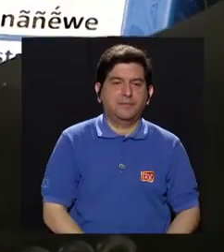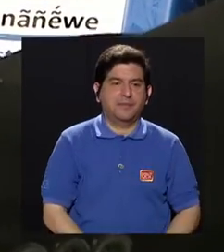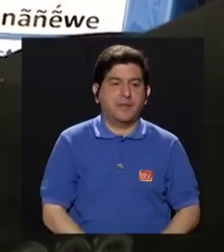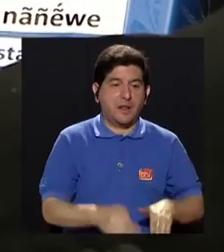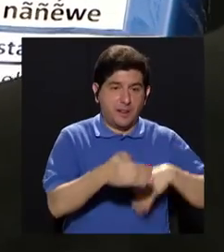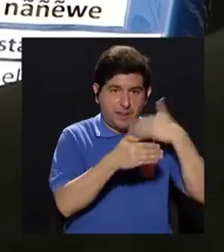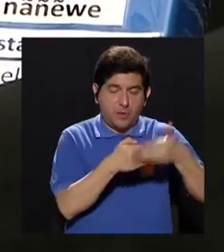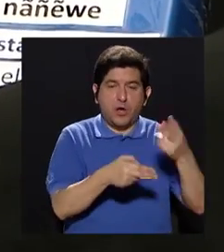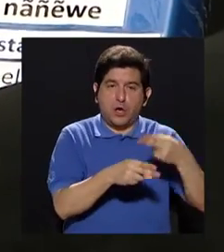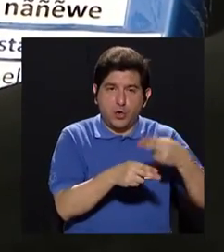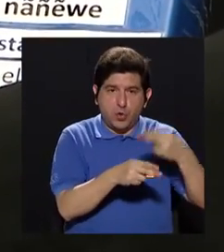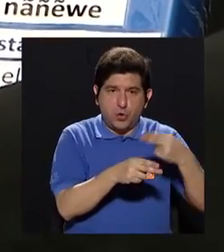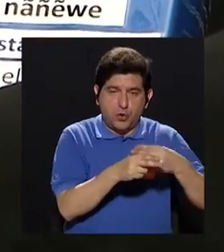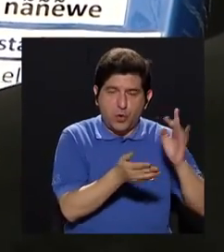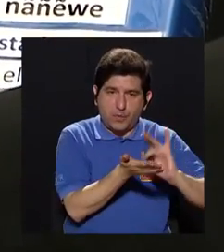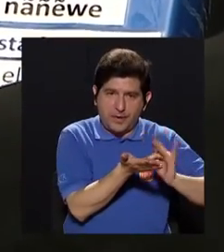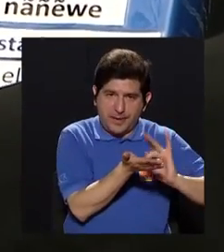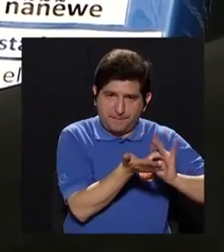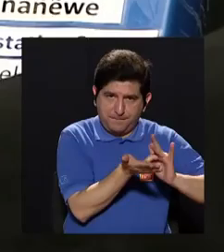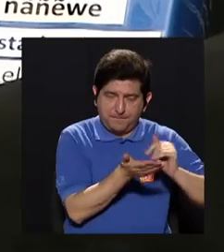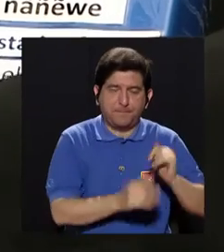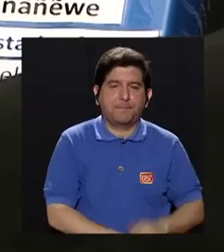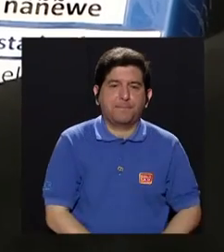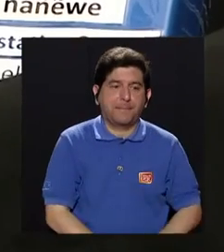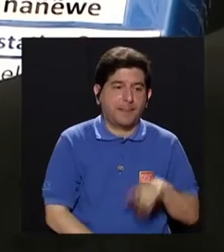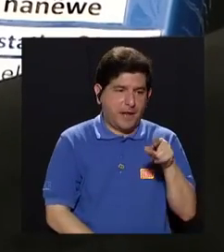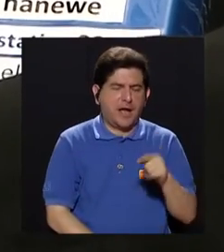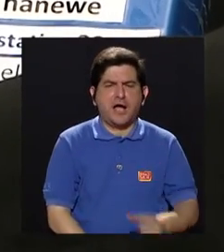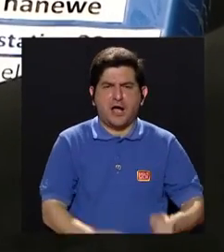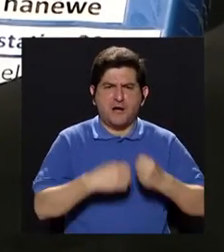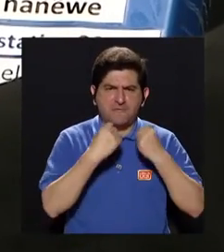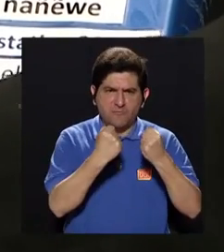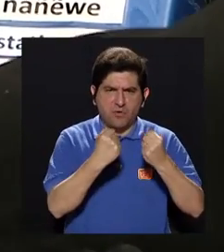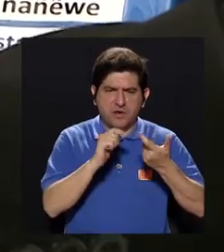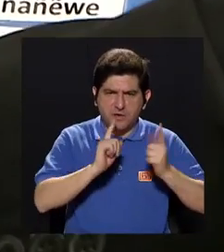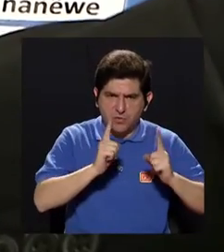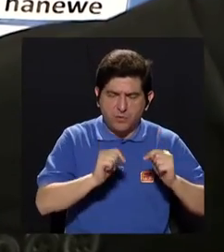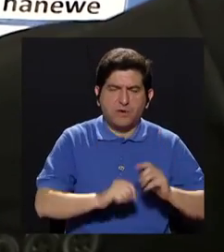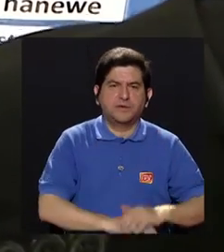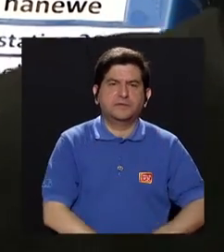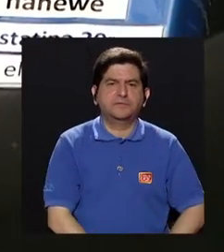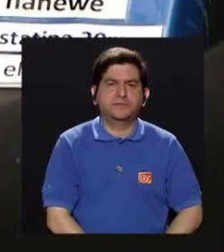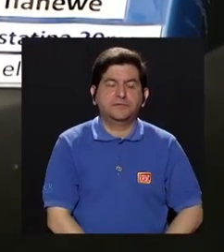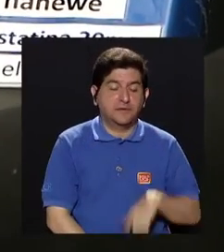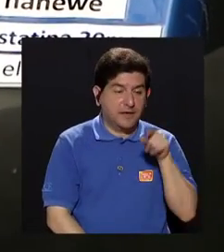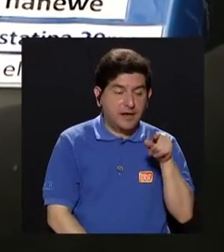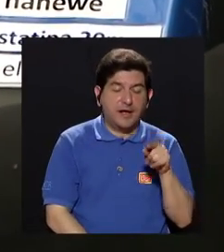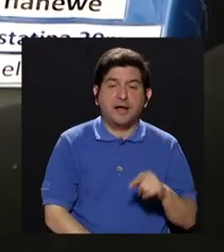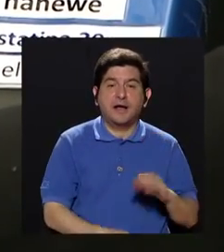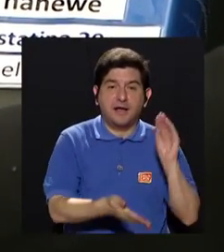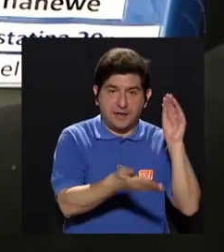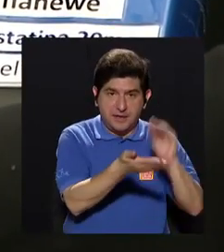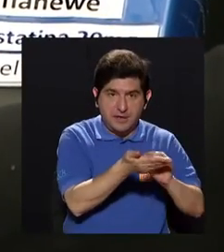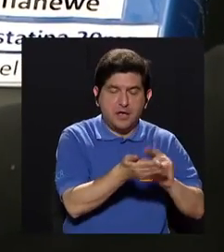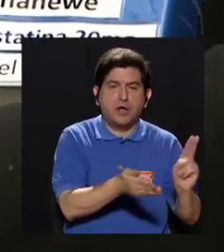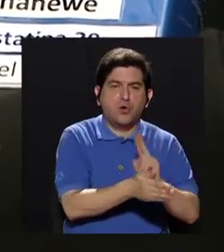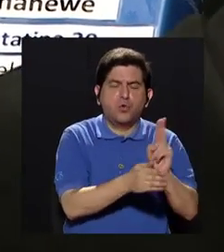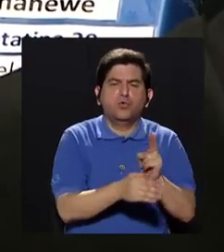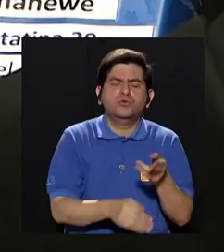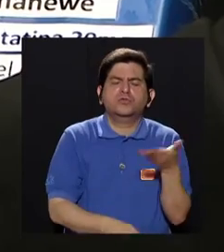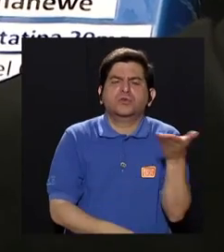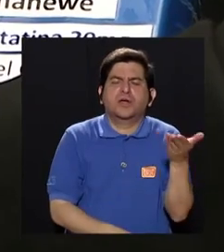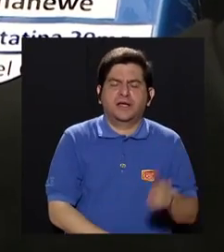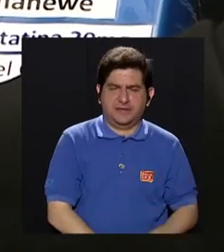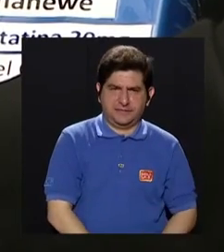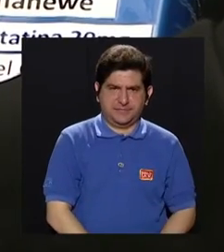suele poner el nombre del medicamento con su fuerza o la potencia. Aquí se suele poner también para qué se utiliza. Por ejemplo,